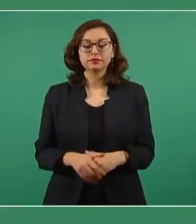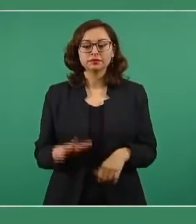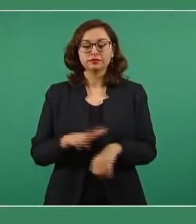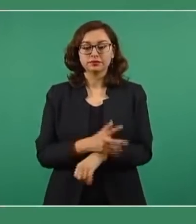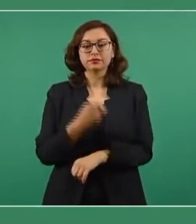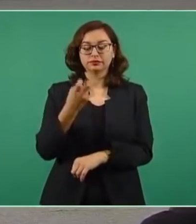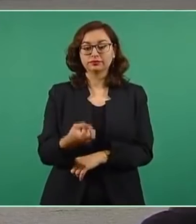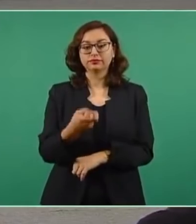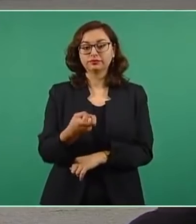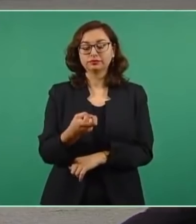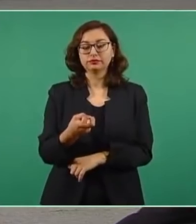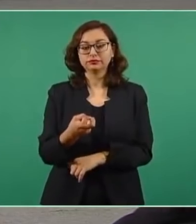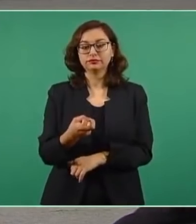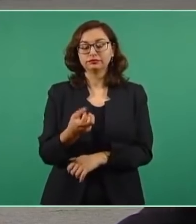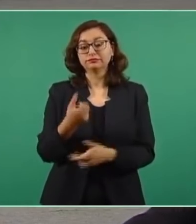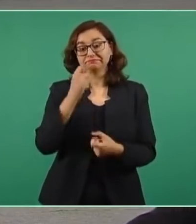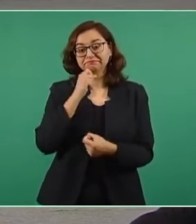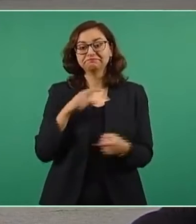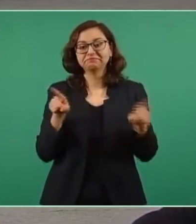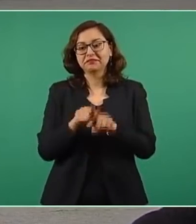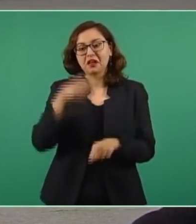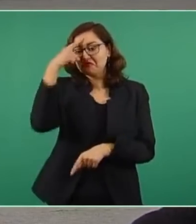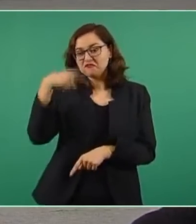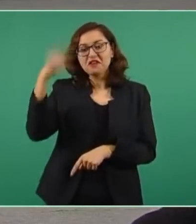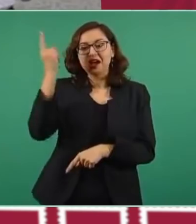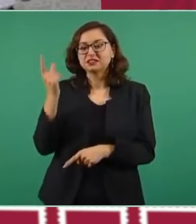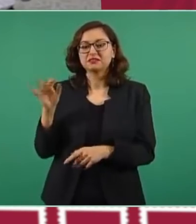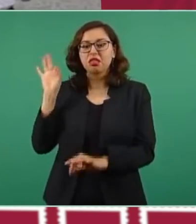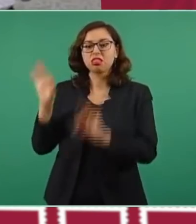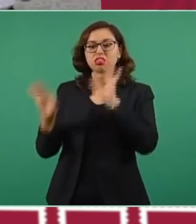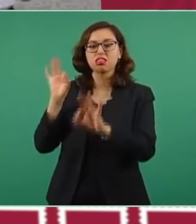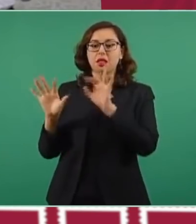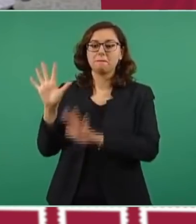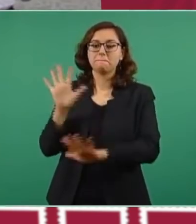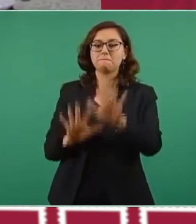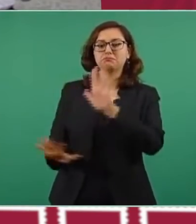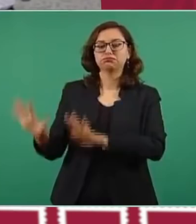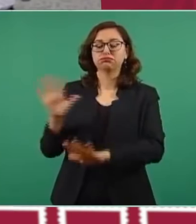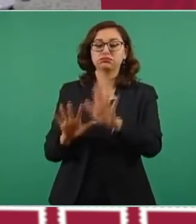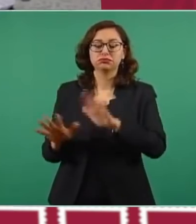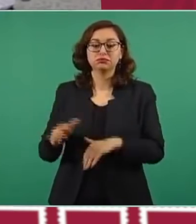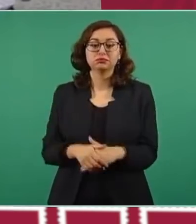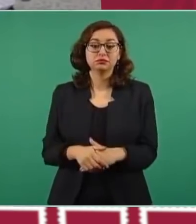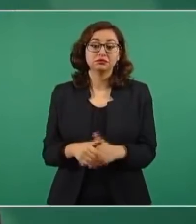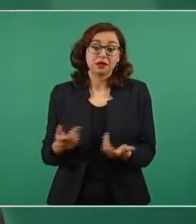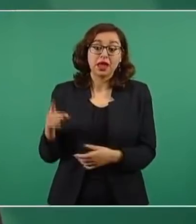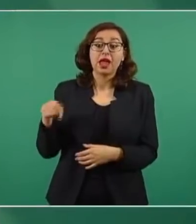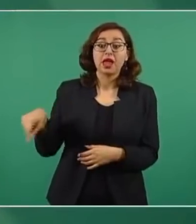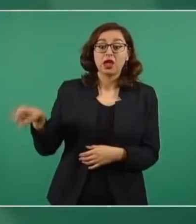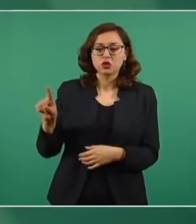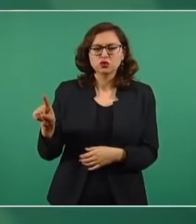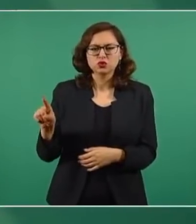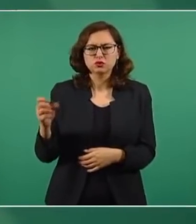mentira y una mentira. Por eso me encantan las mañaneras, señor. ¿Ya empezó? Su turno, señor. Vamos